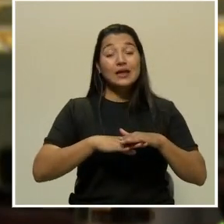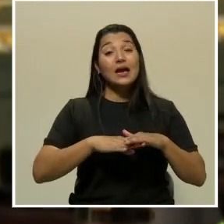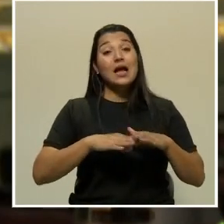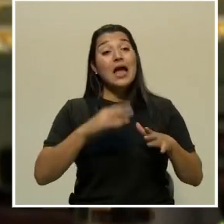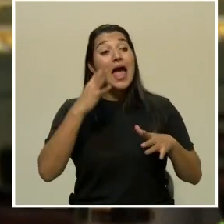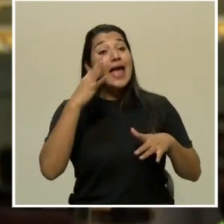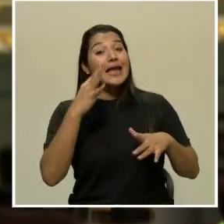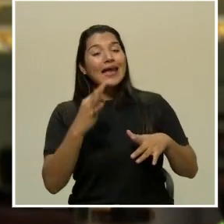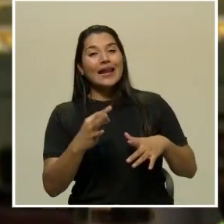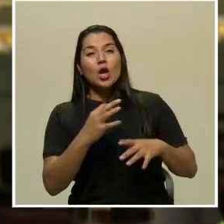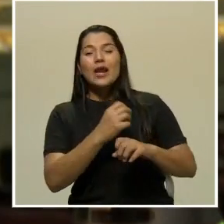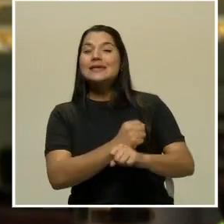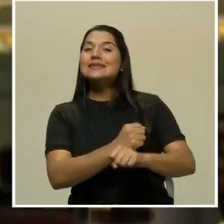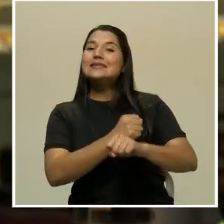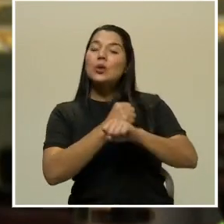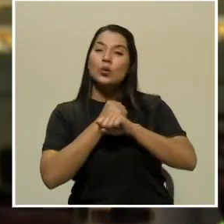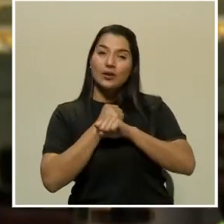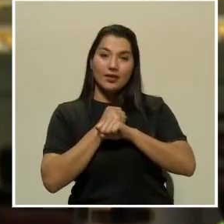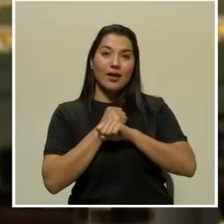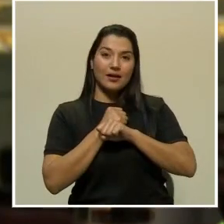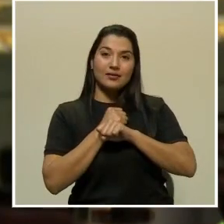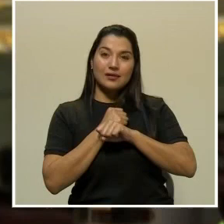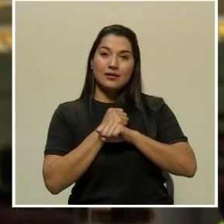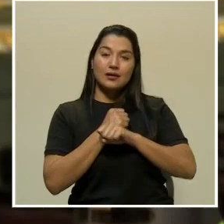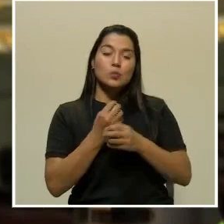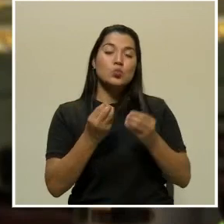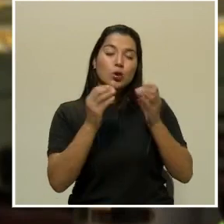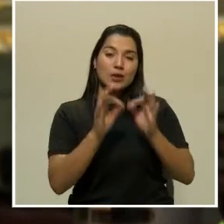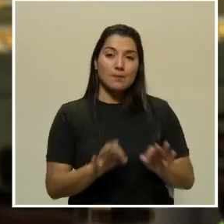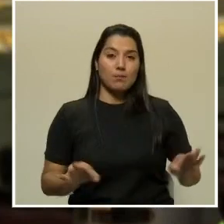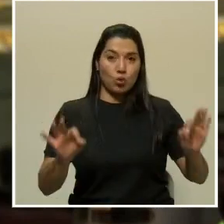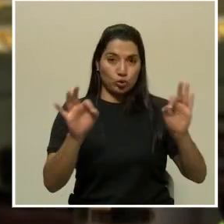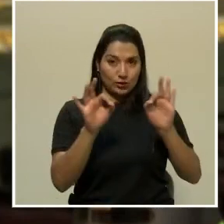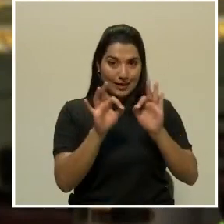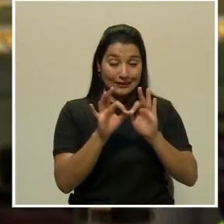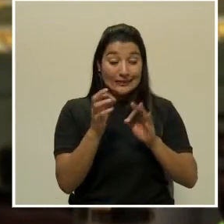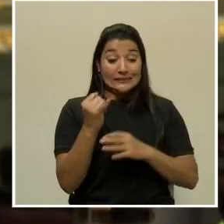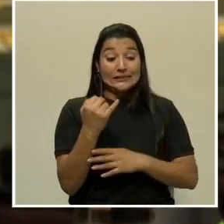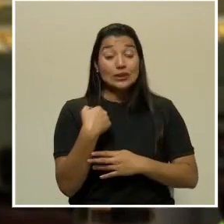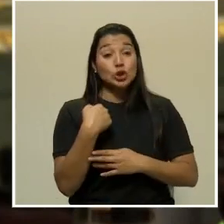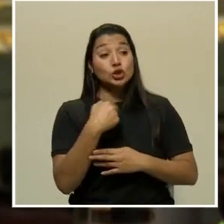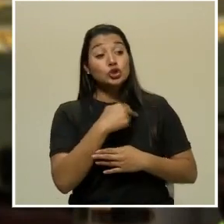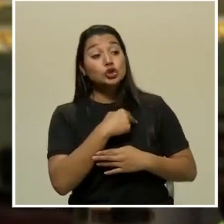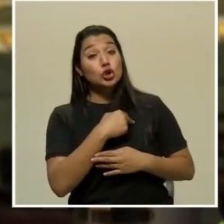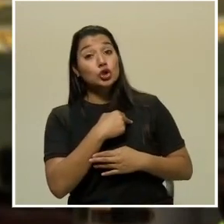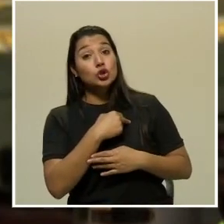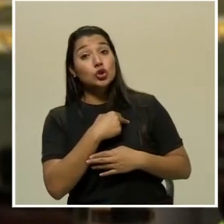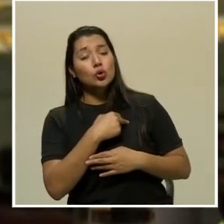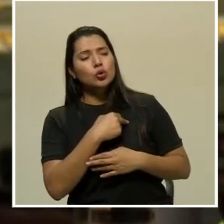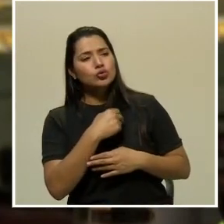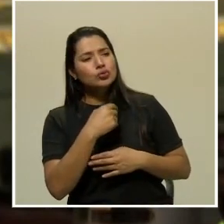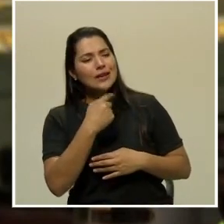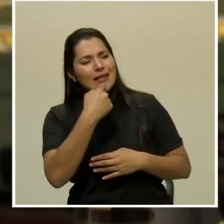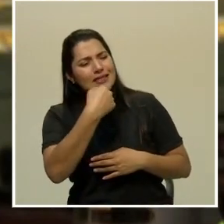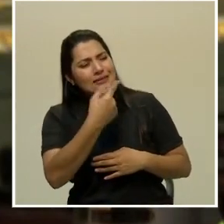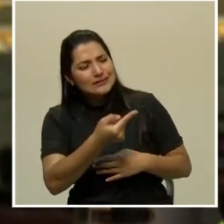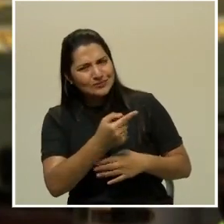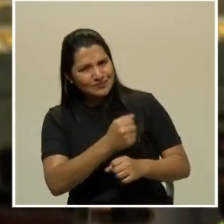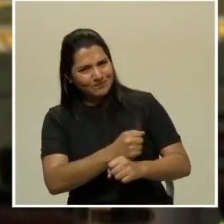es importante. Si uno le garantiza a las personas que uno los va a cuidar,